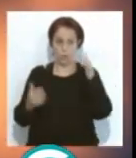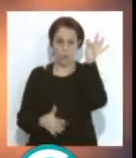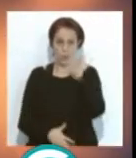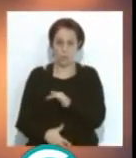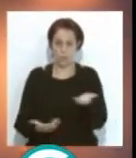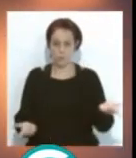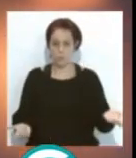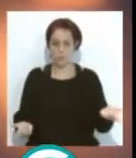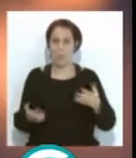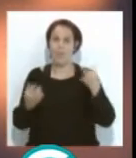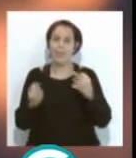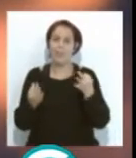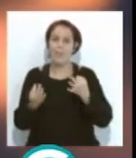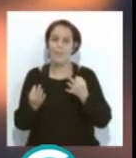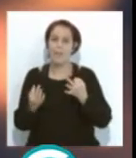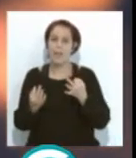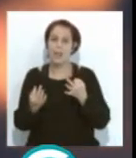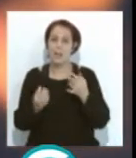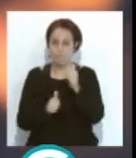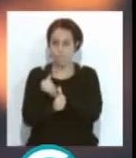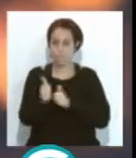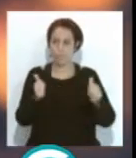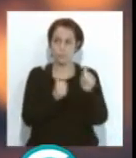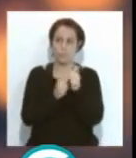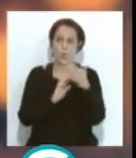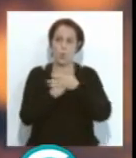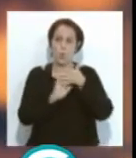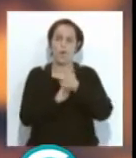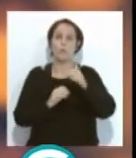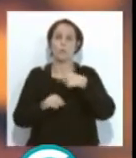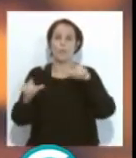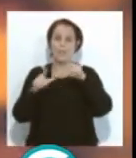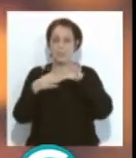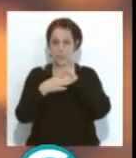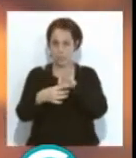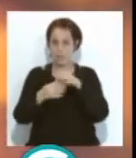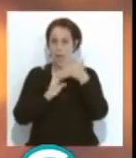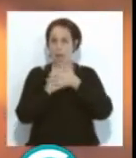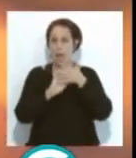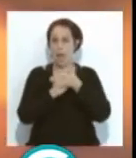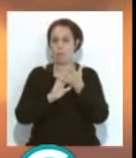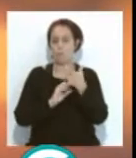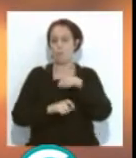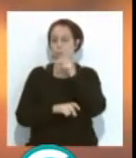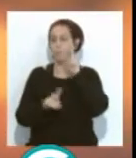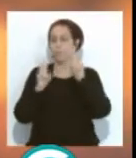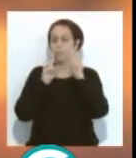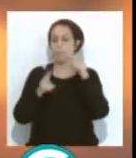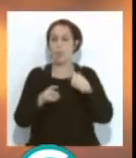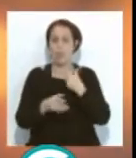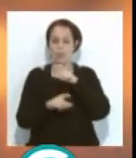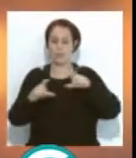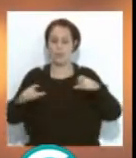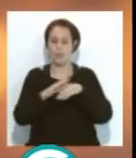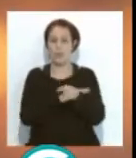que es lo que debería ponerse por delante. Y ya no hablo televisivamente, hablo del espectador que paga su entrada en el teatro, que es el